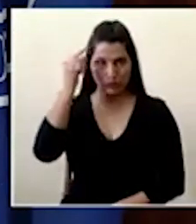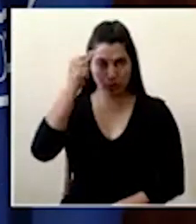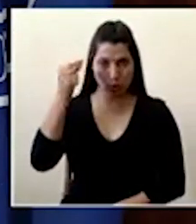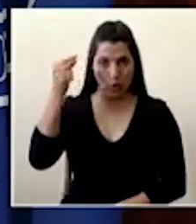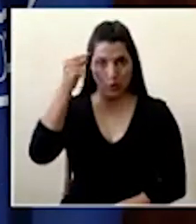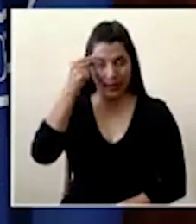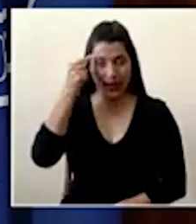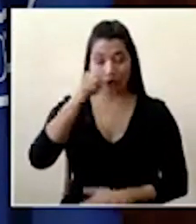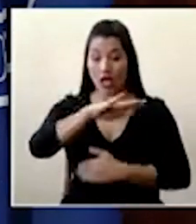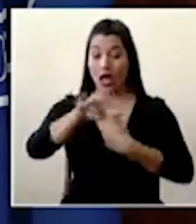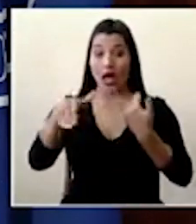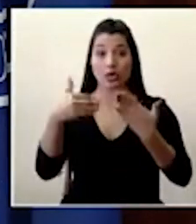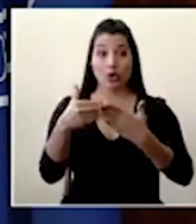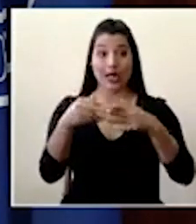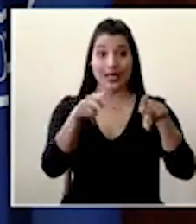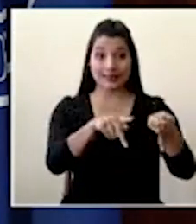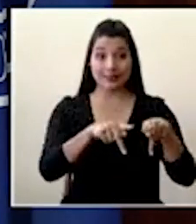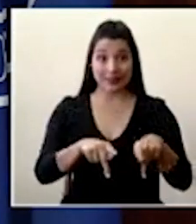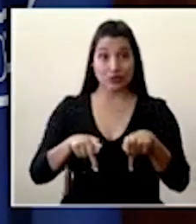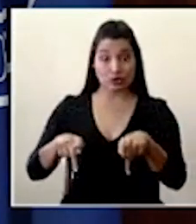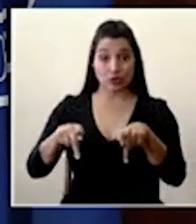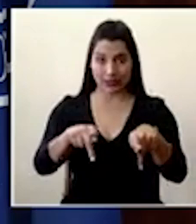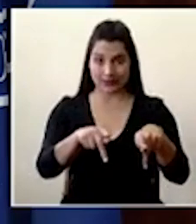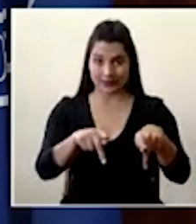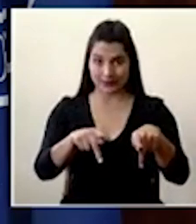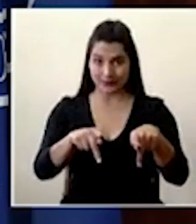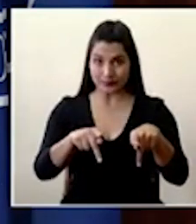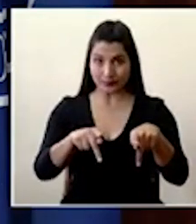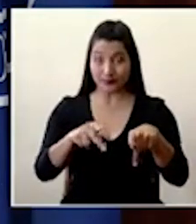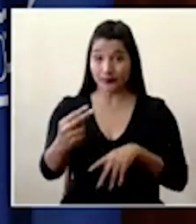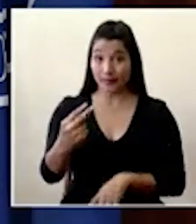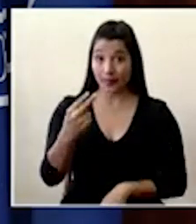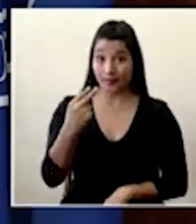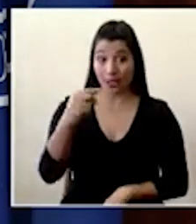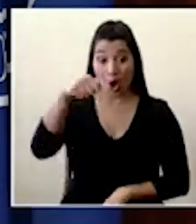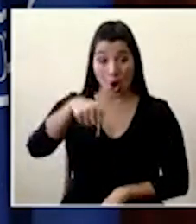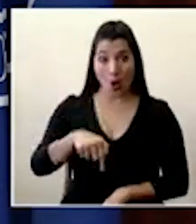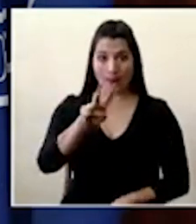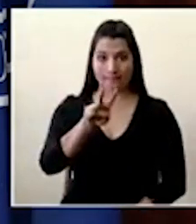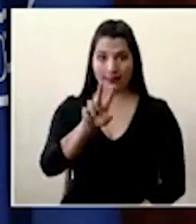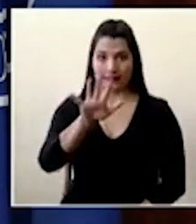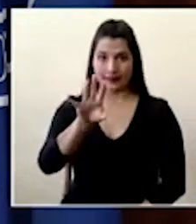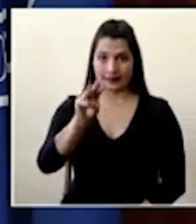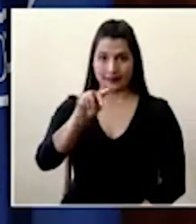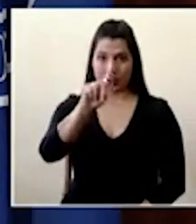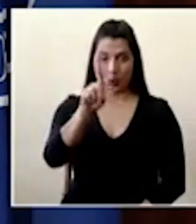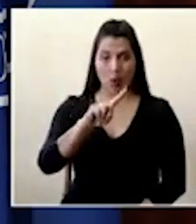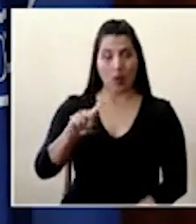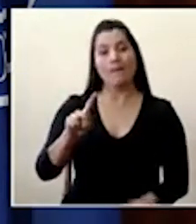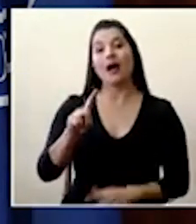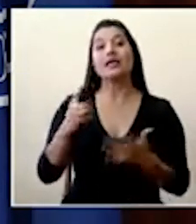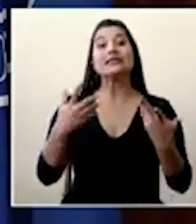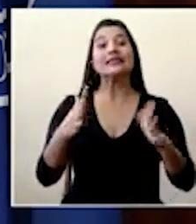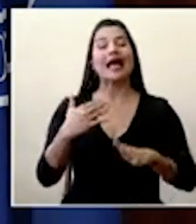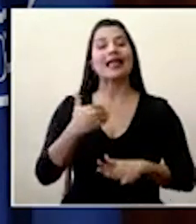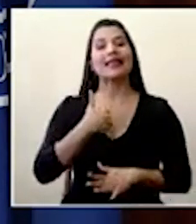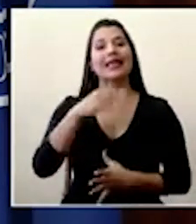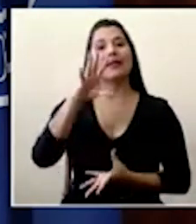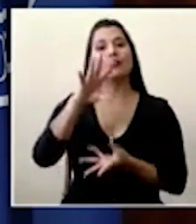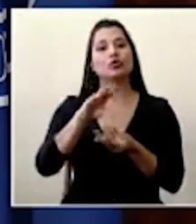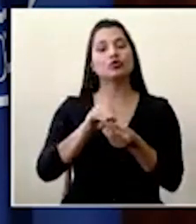sintonizados. Al 25 de marzo tenemos un registro de 201